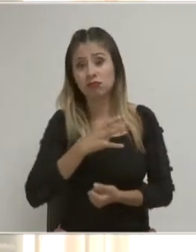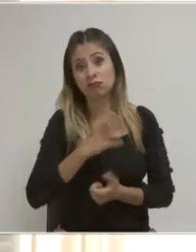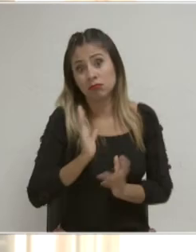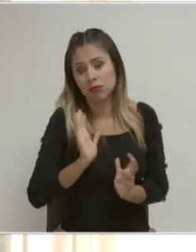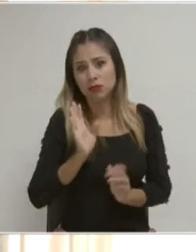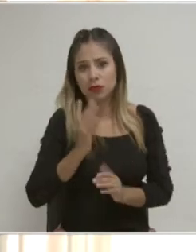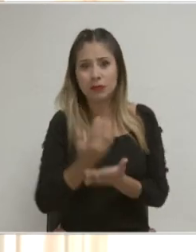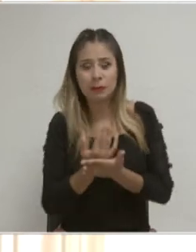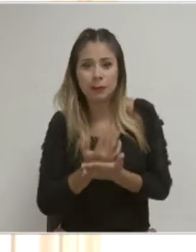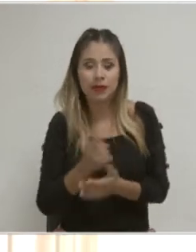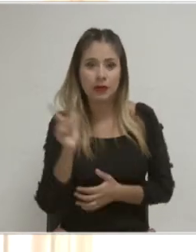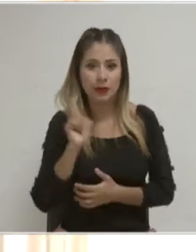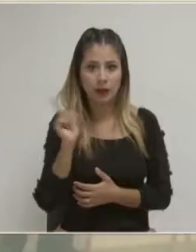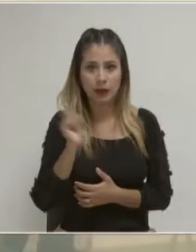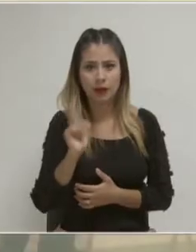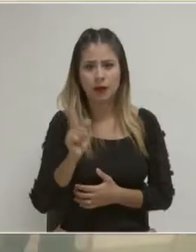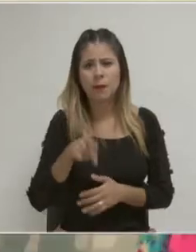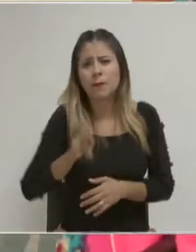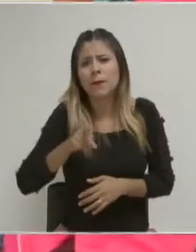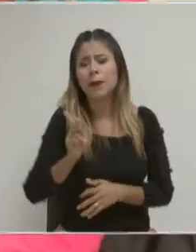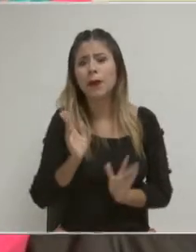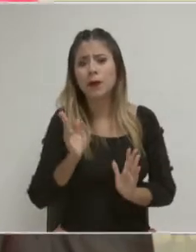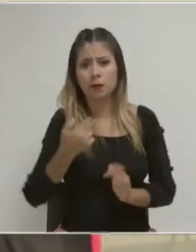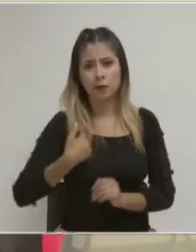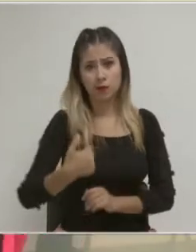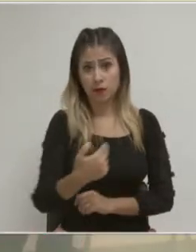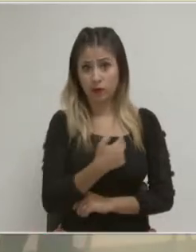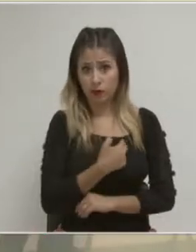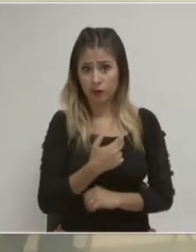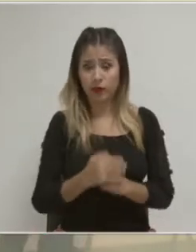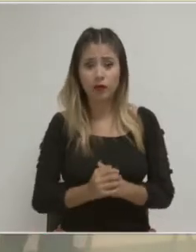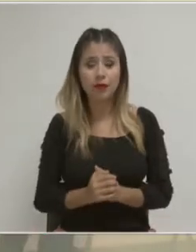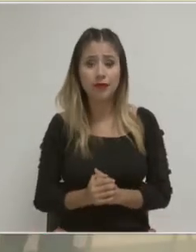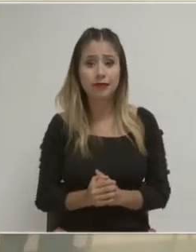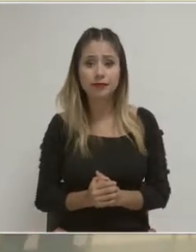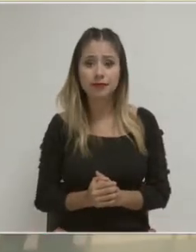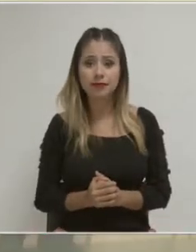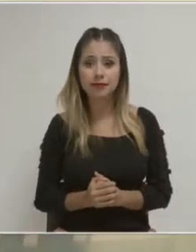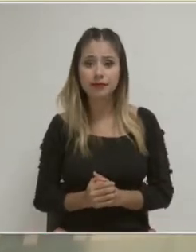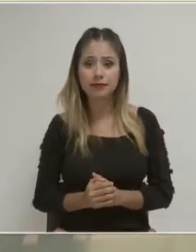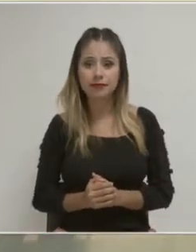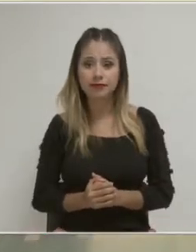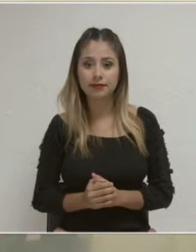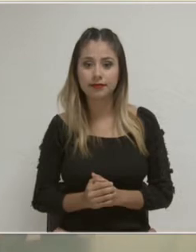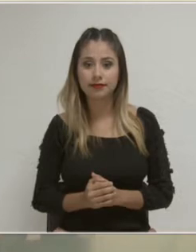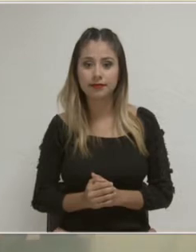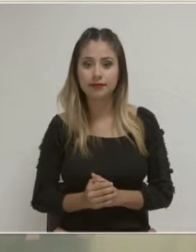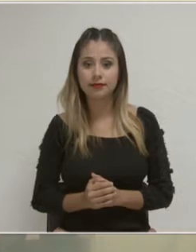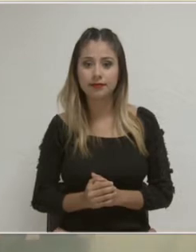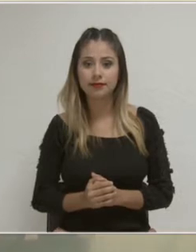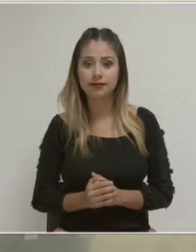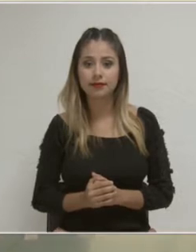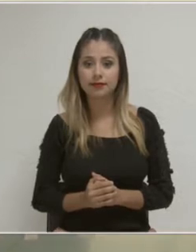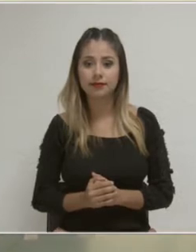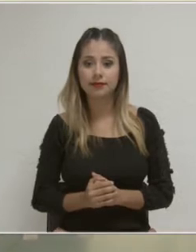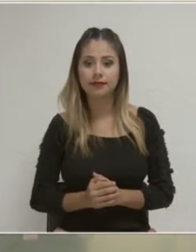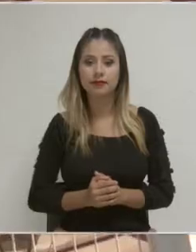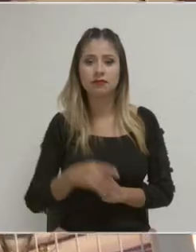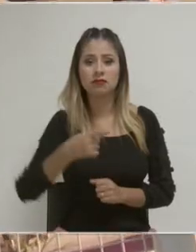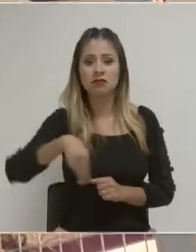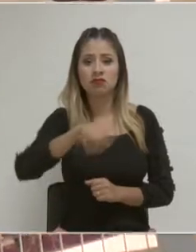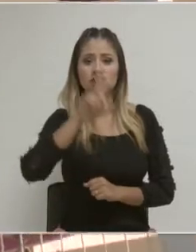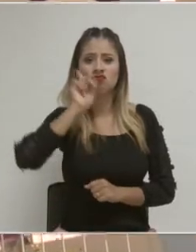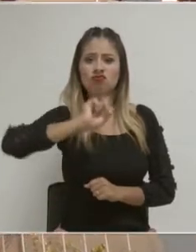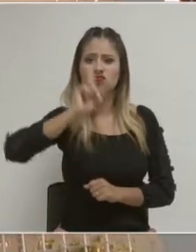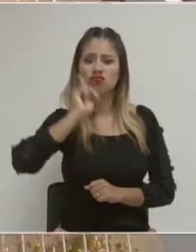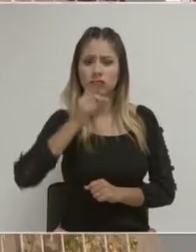no creas, Trini, que por eso estamos... ¿Se ha saldado ya la deuda con las mujeres? No, no estamos